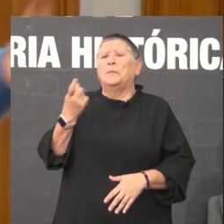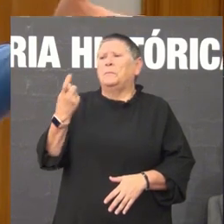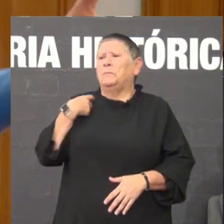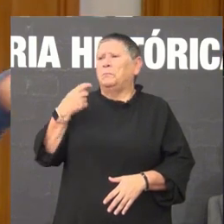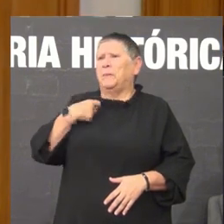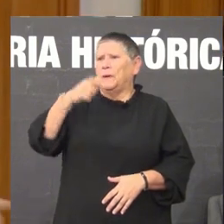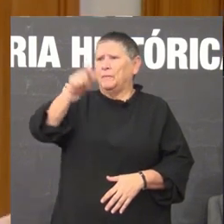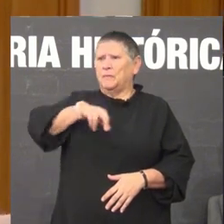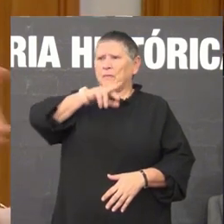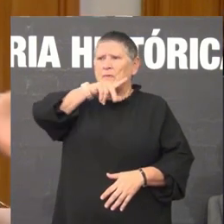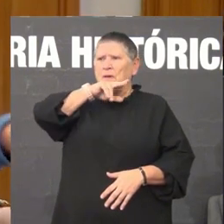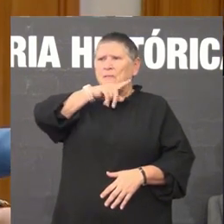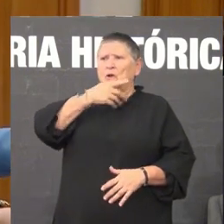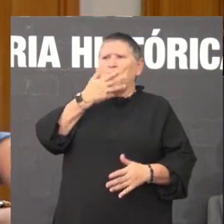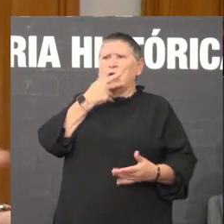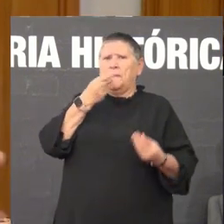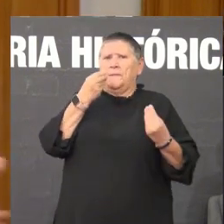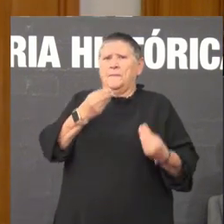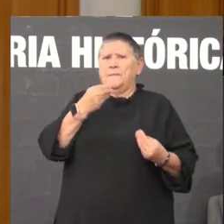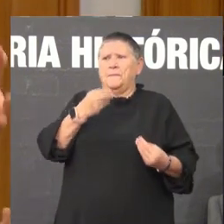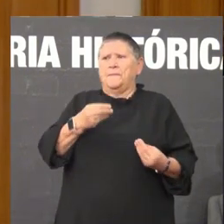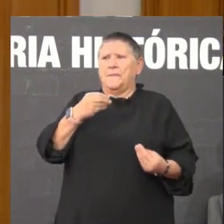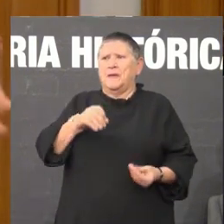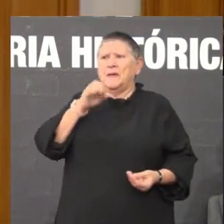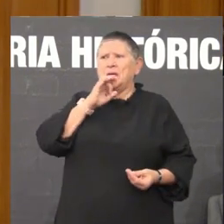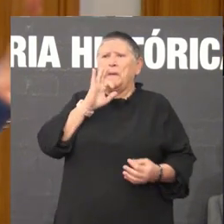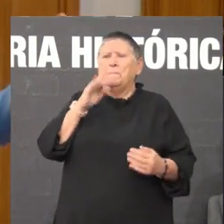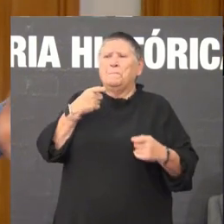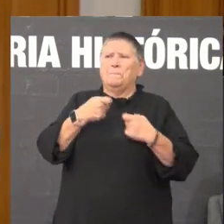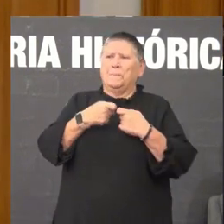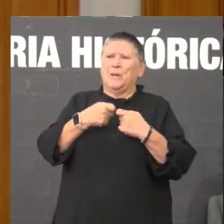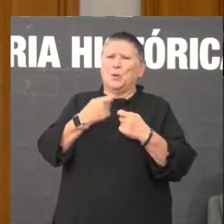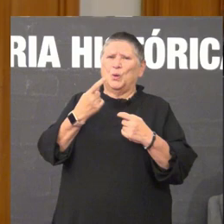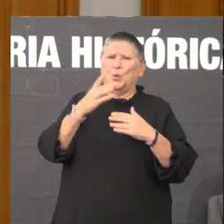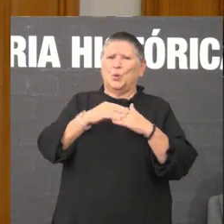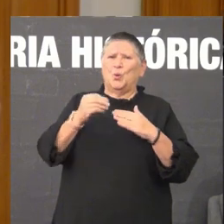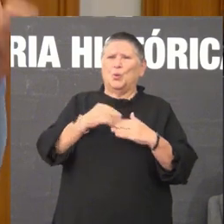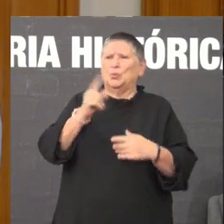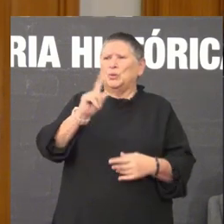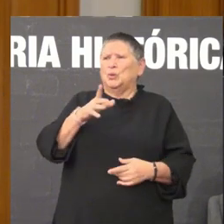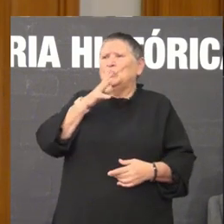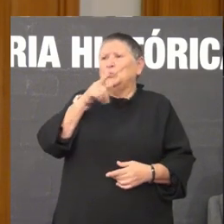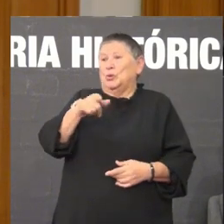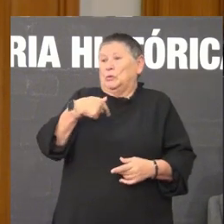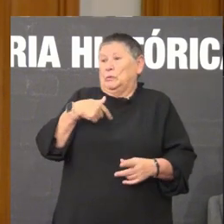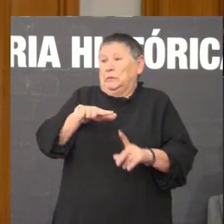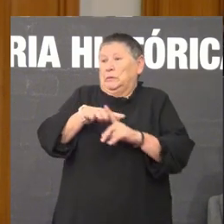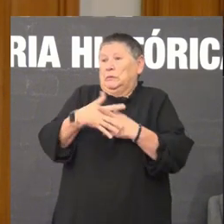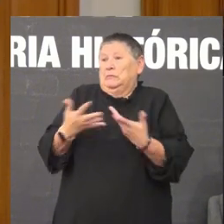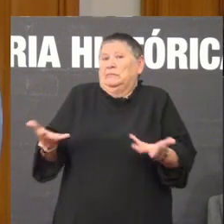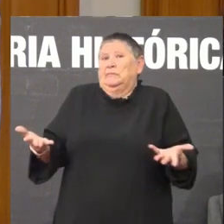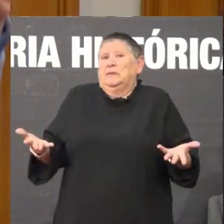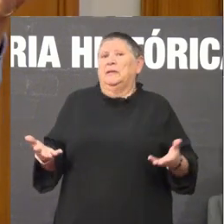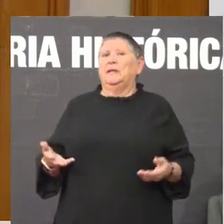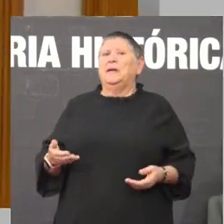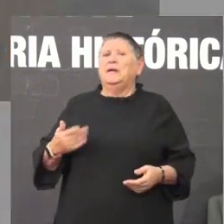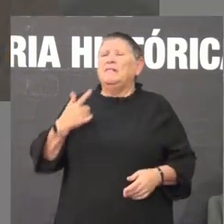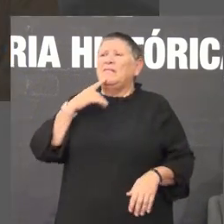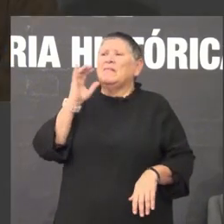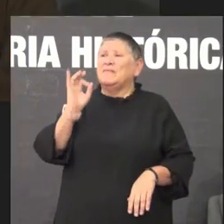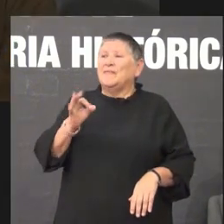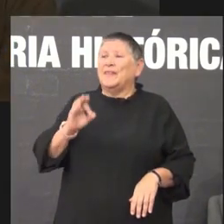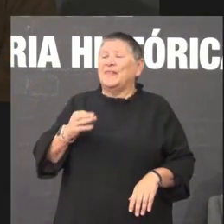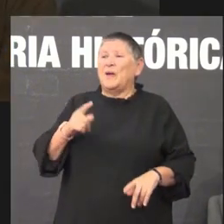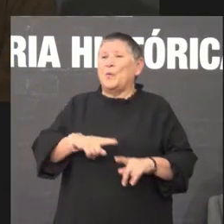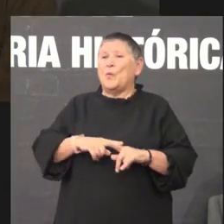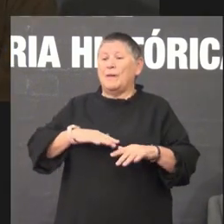principio coñece moi ben a lingua pero logo non empregan e así estamos como estamos claro, a verdade que as dinámicas lingústicas